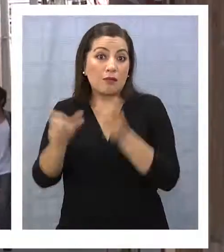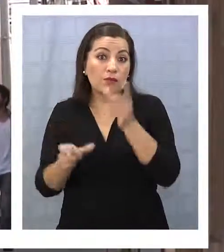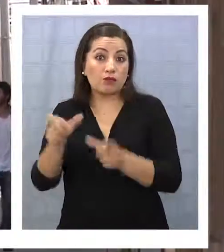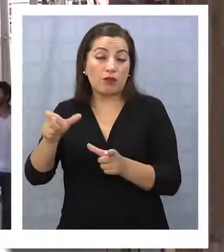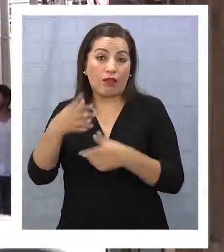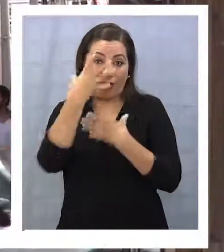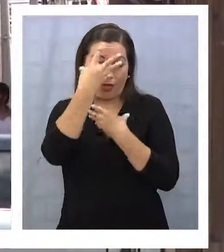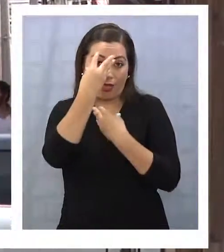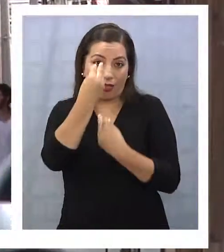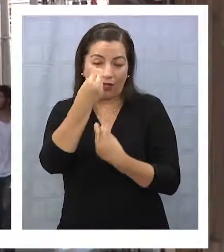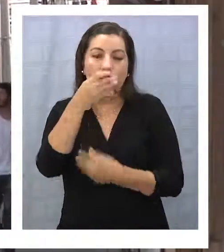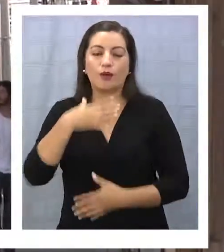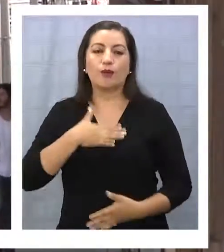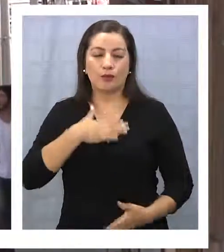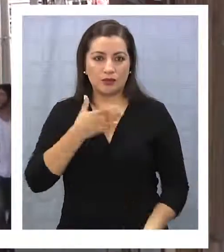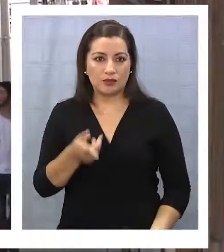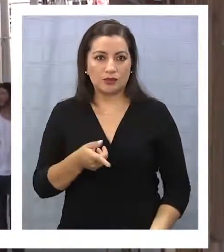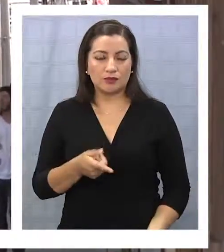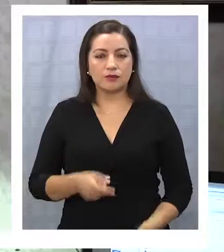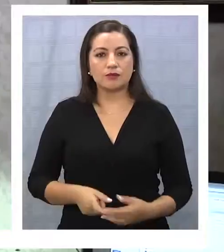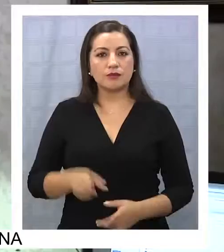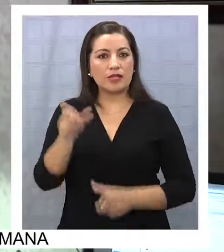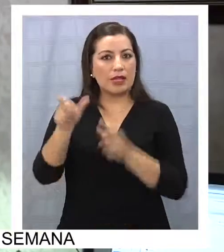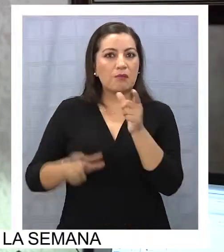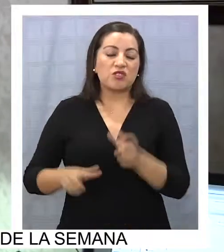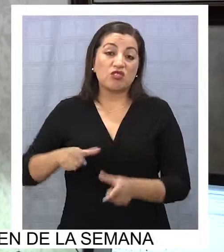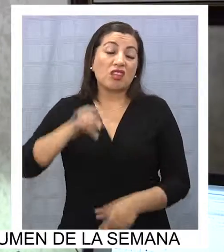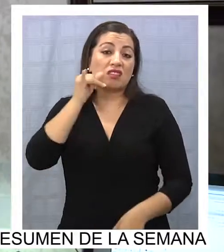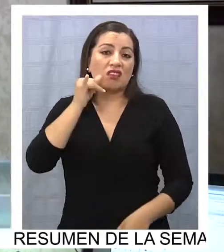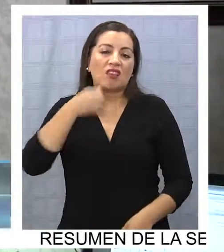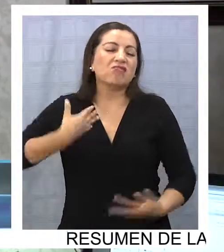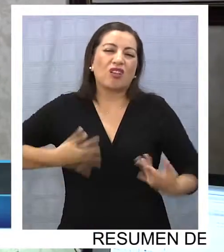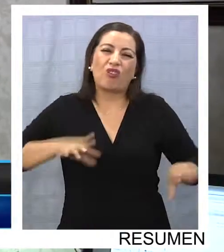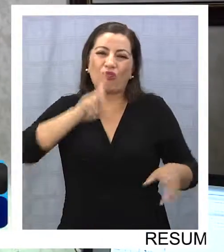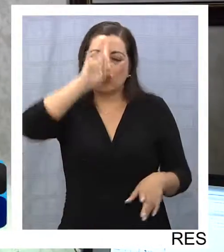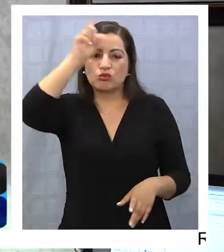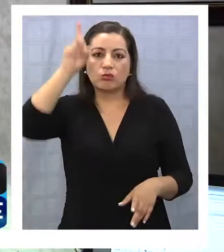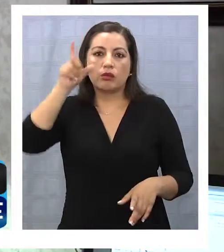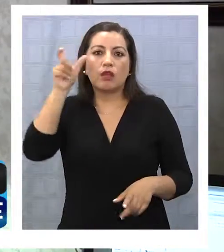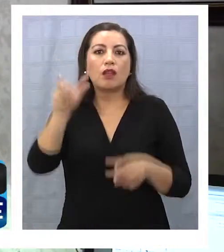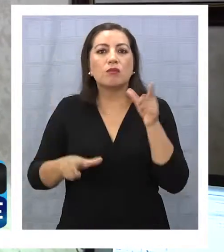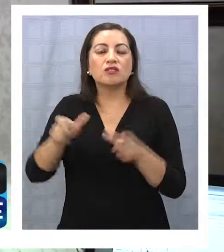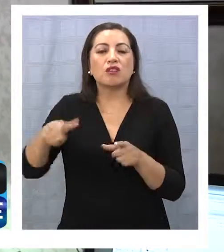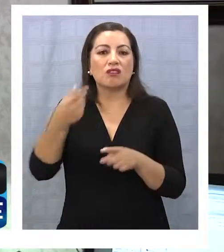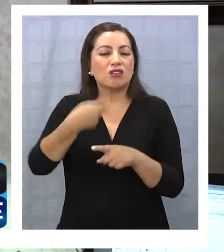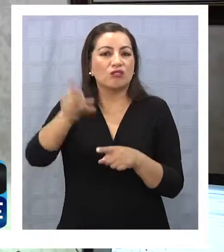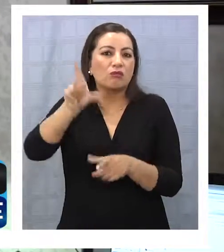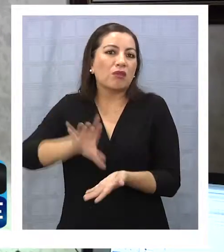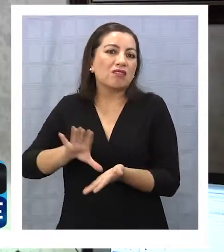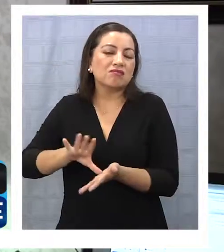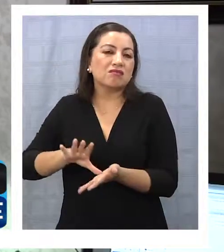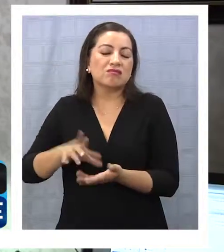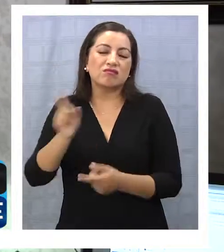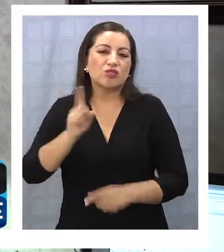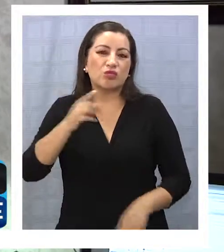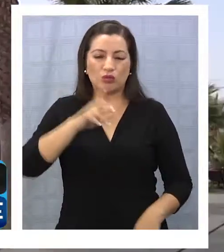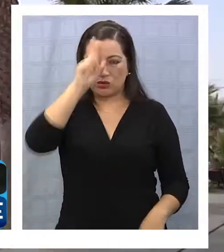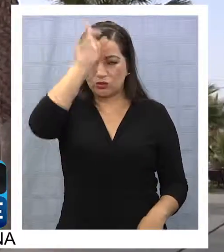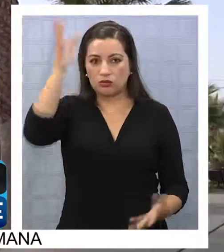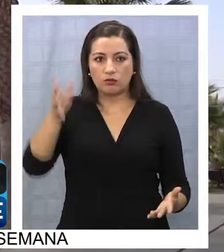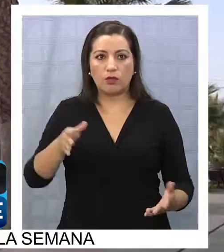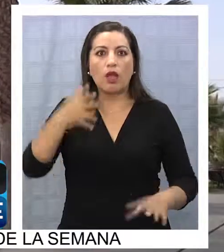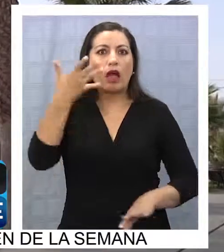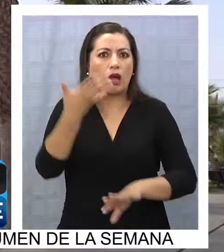turístico. En Iquiqueño, bueno, nos acostumbramos a todos, pero para los turistas no. Y además, uno ve, por ejemplo, que hay